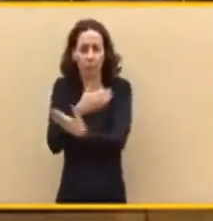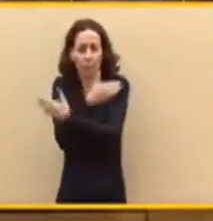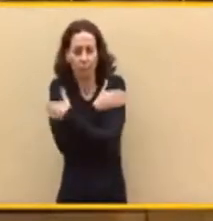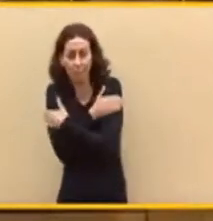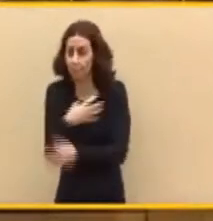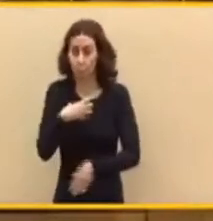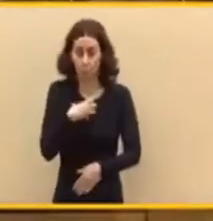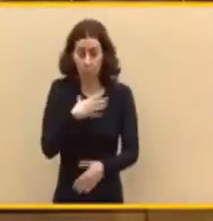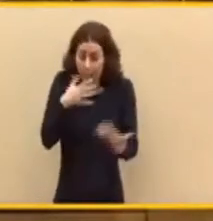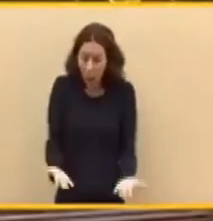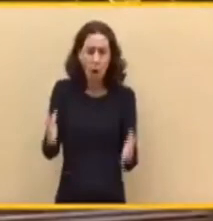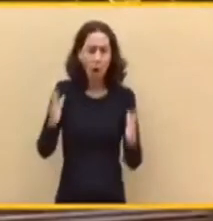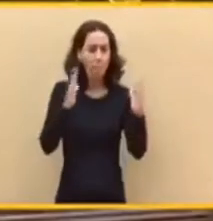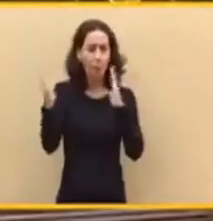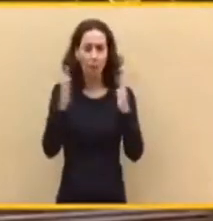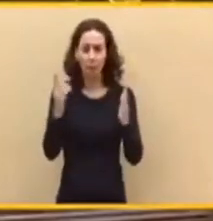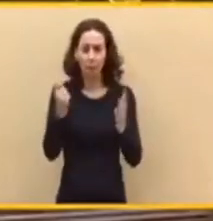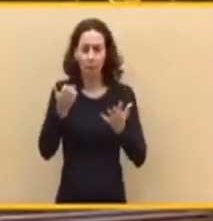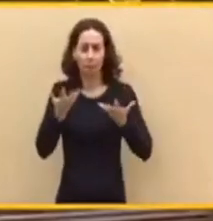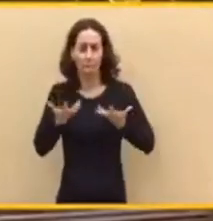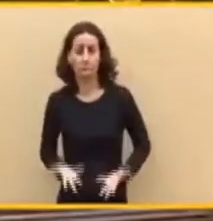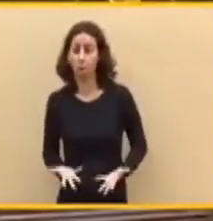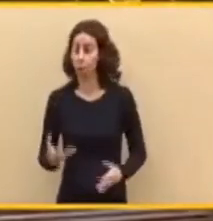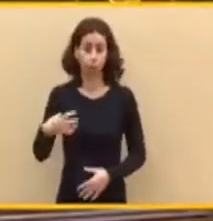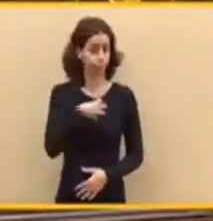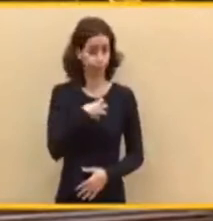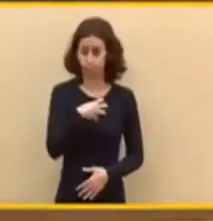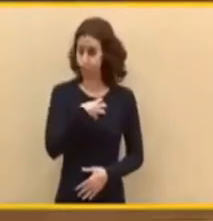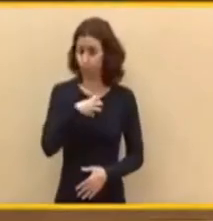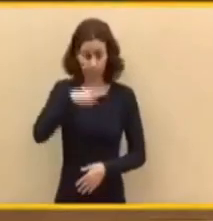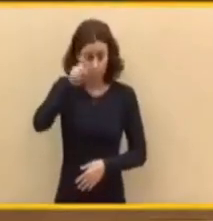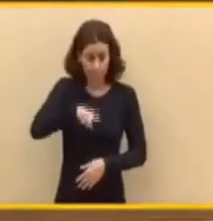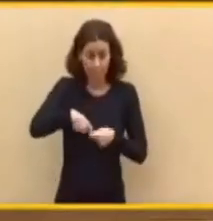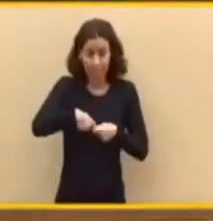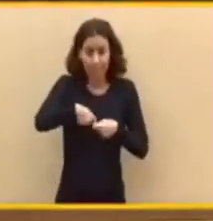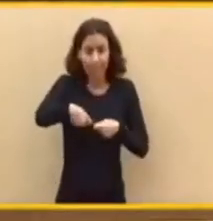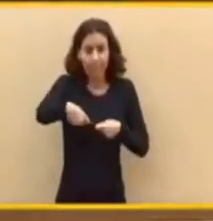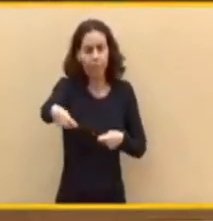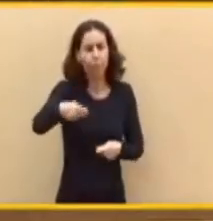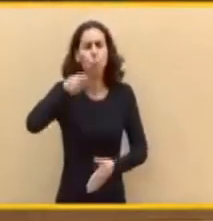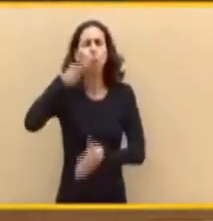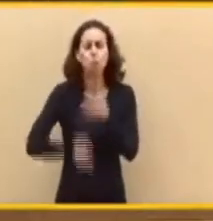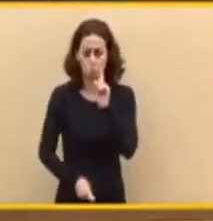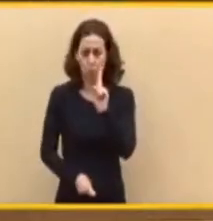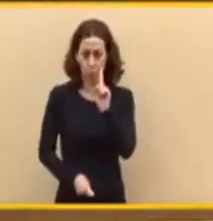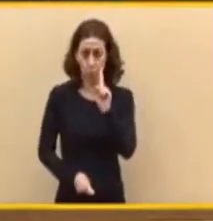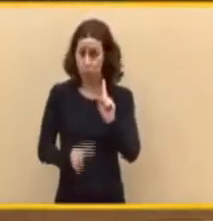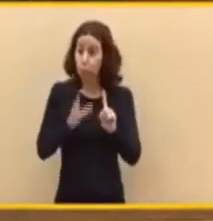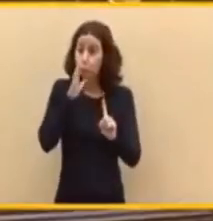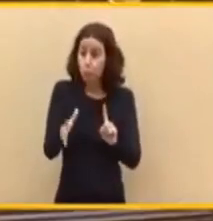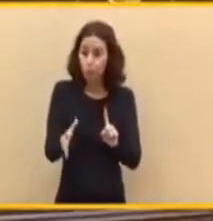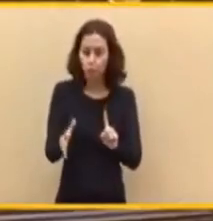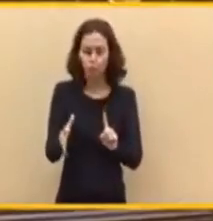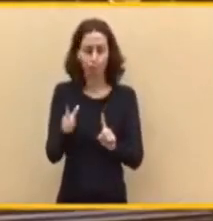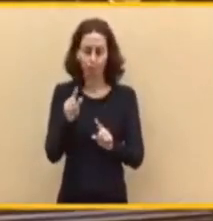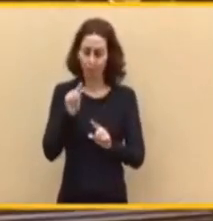estamos ante unas semanas, unos meses que van a ser muy duros. Van a ser muy duros porque llevamos mucho tiempo conviviendo con el virus,